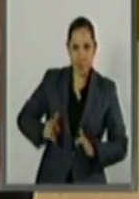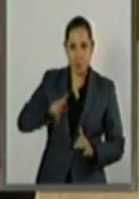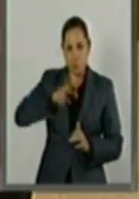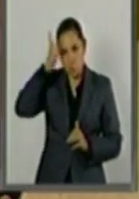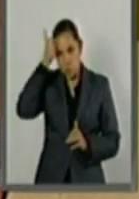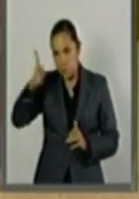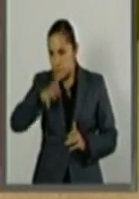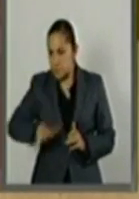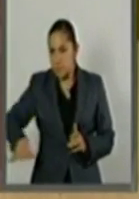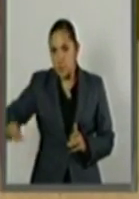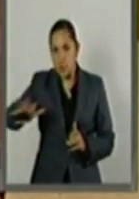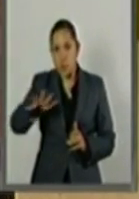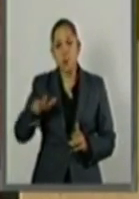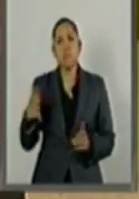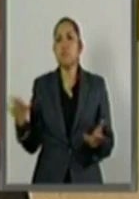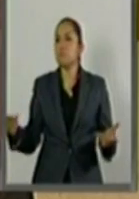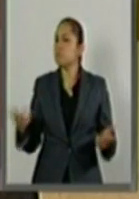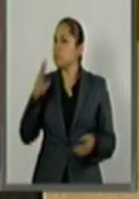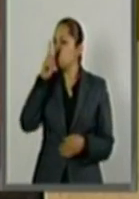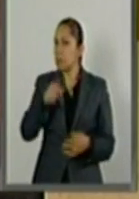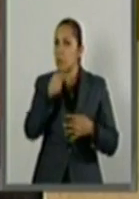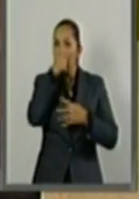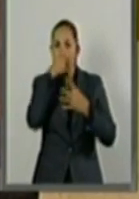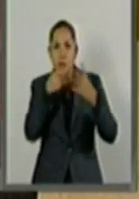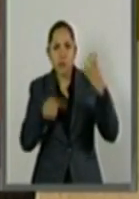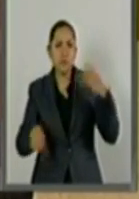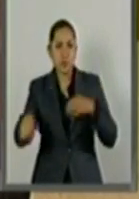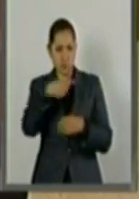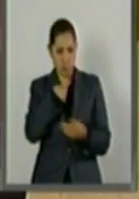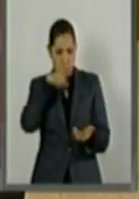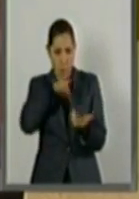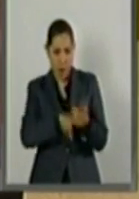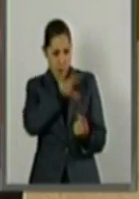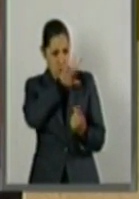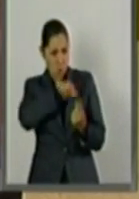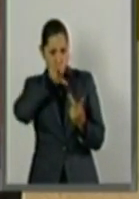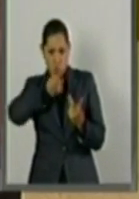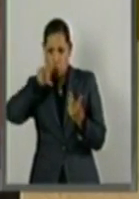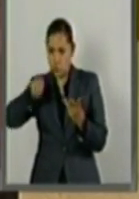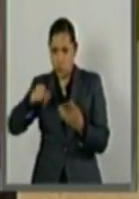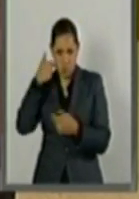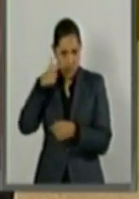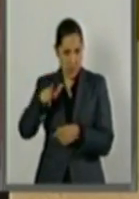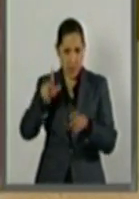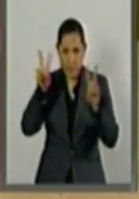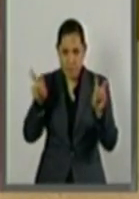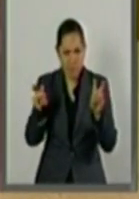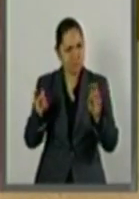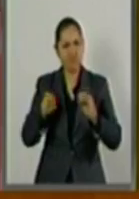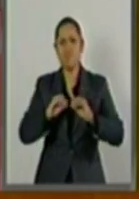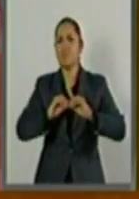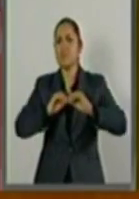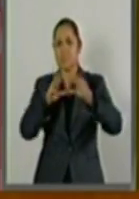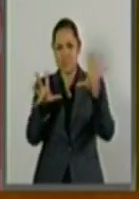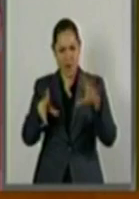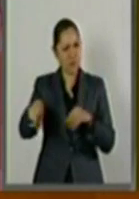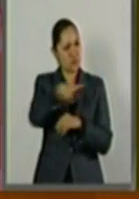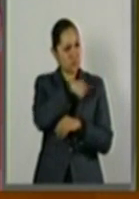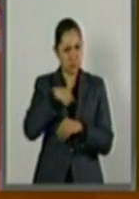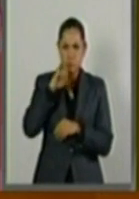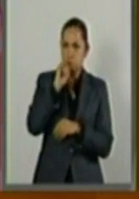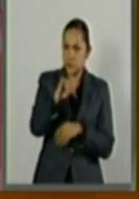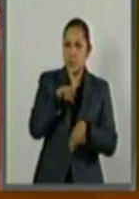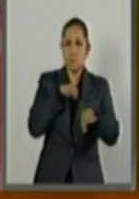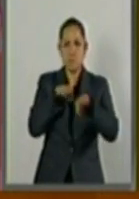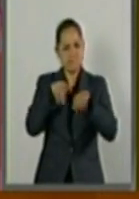Reiteramos, no hay ilusión, ni le daremos la vuelta a ningún tema. Lo trabajaremos con actitud propositiva,